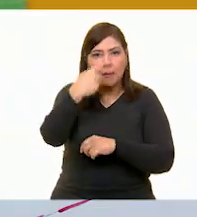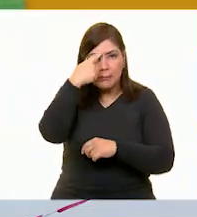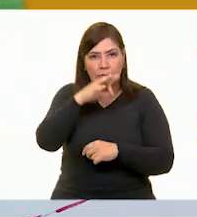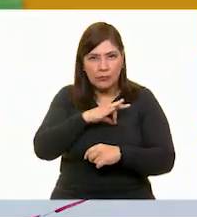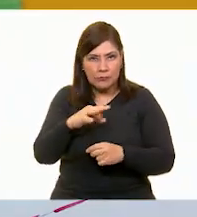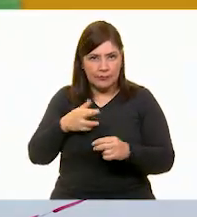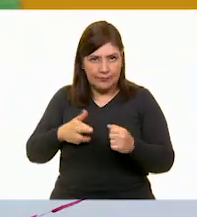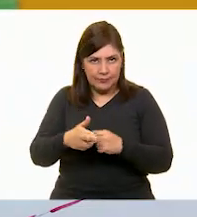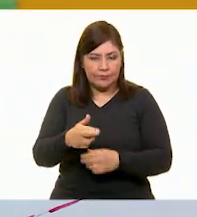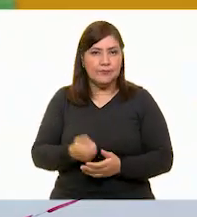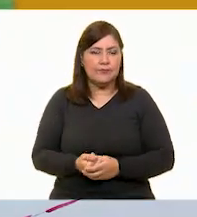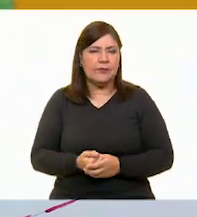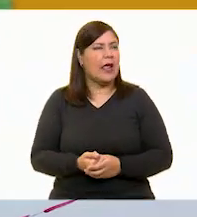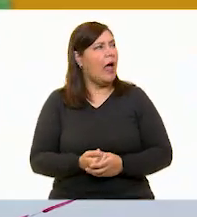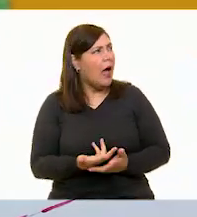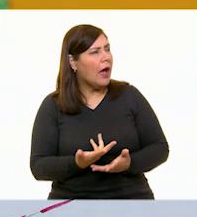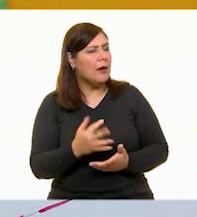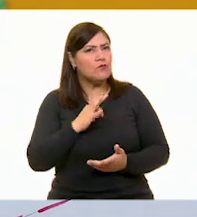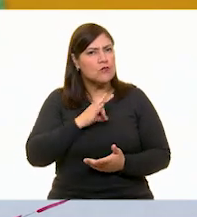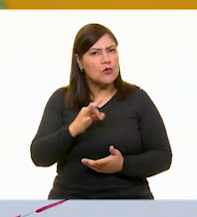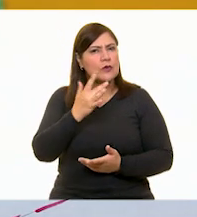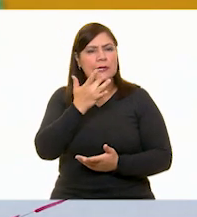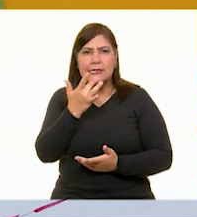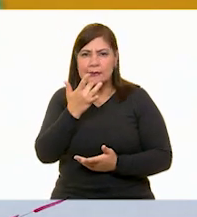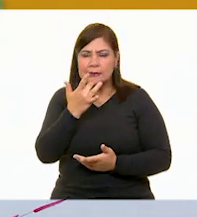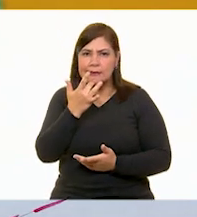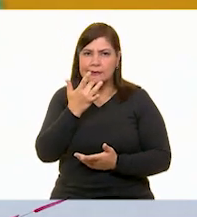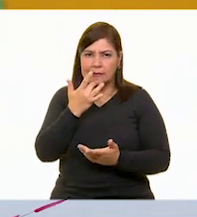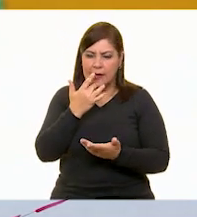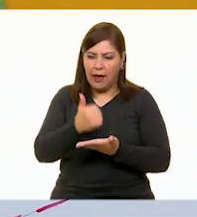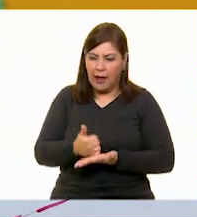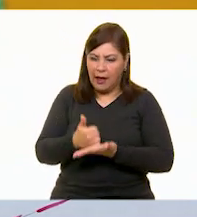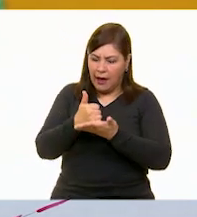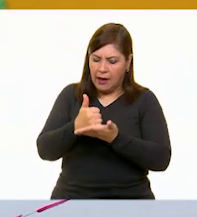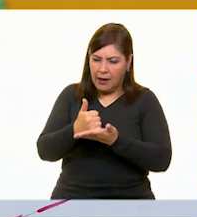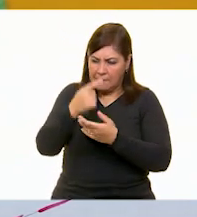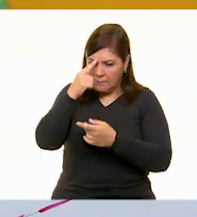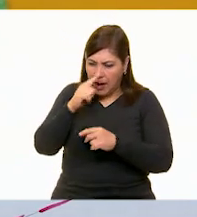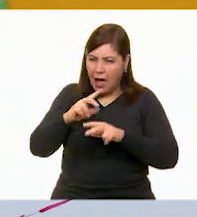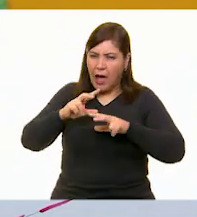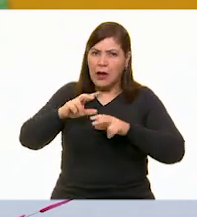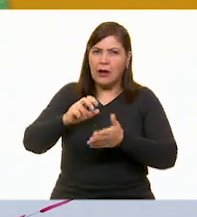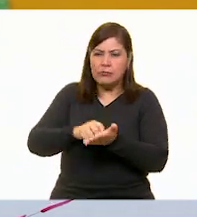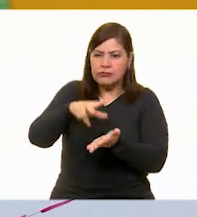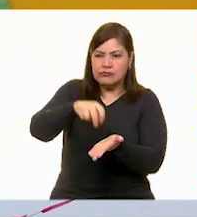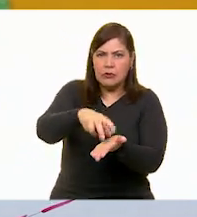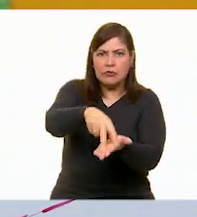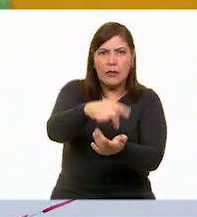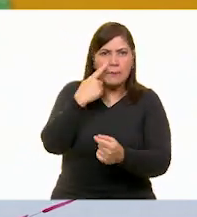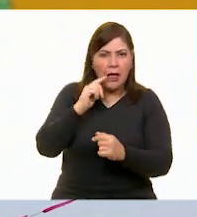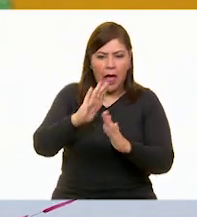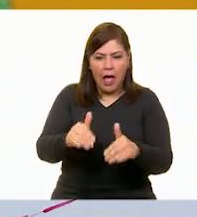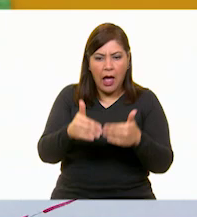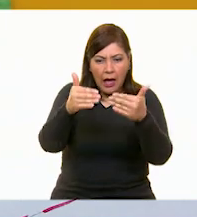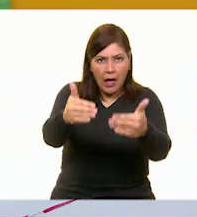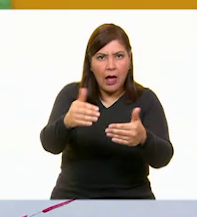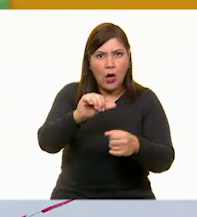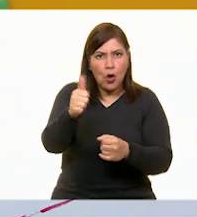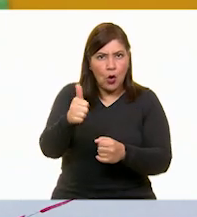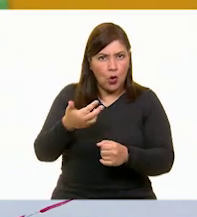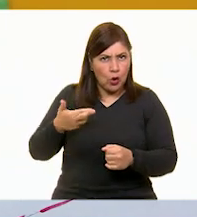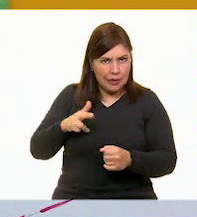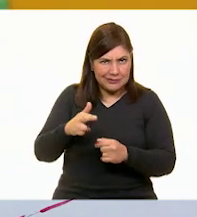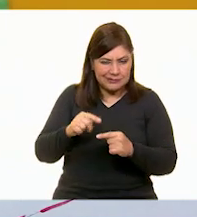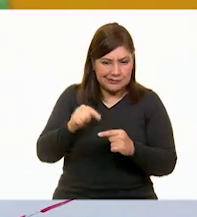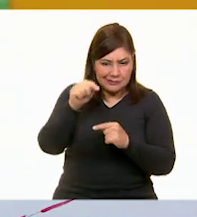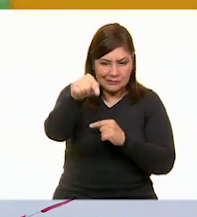decir que al ayudar a cruzar a la ranita del otro lado del río, ¿significa que queremos hacer cosas